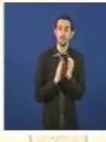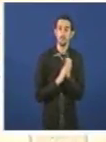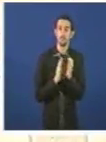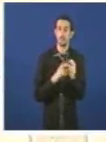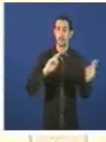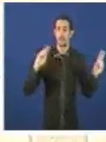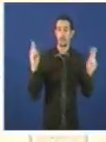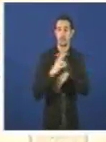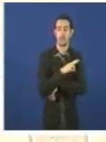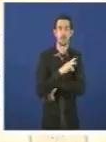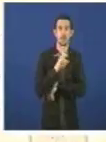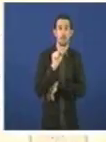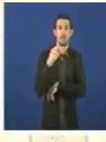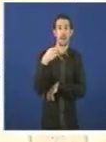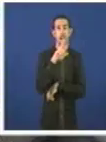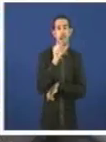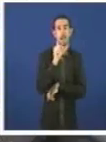Replica do señor Parga Núñez